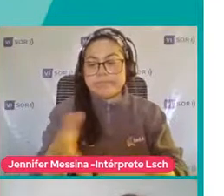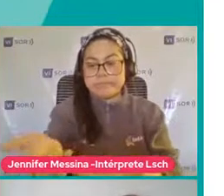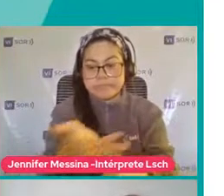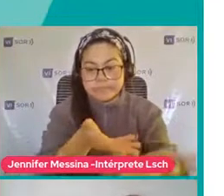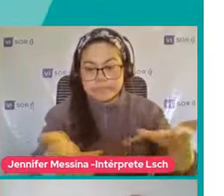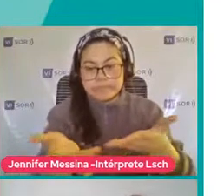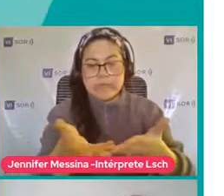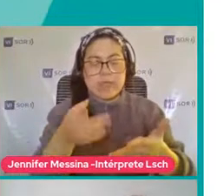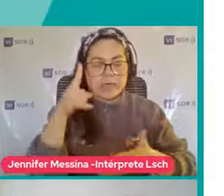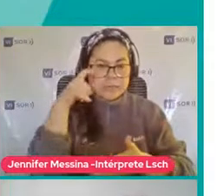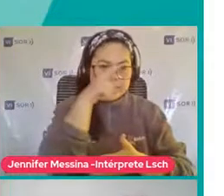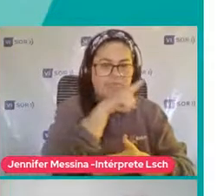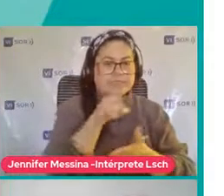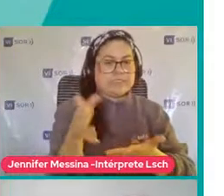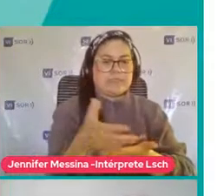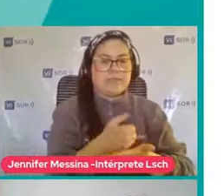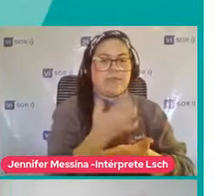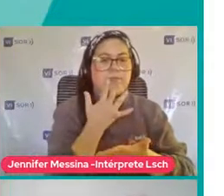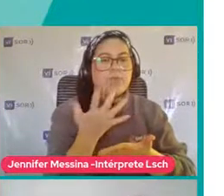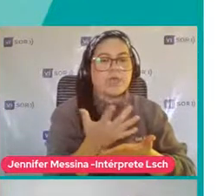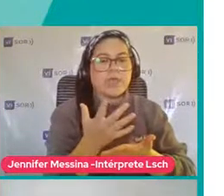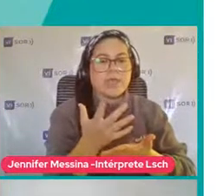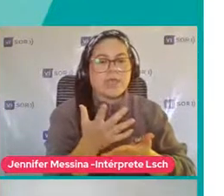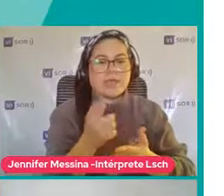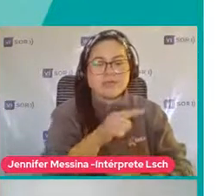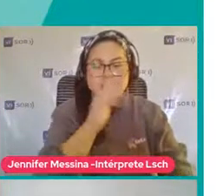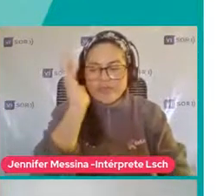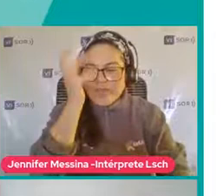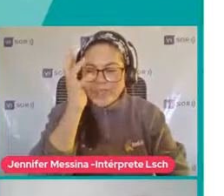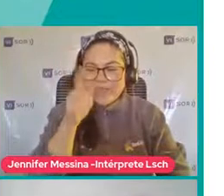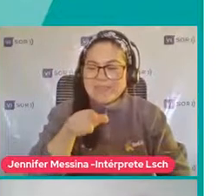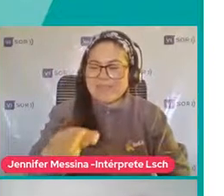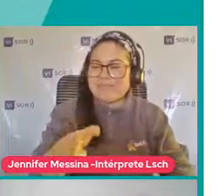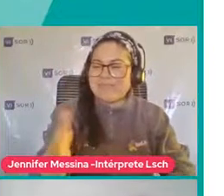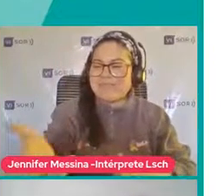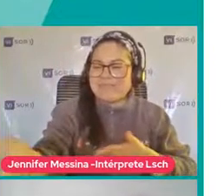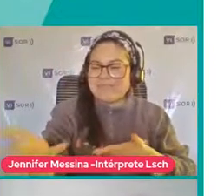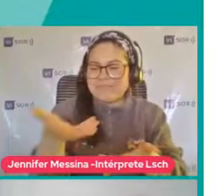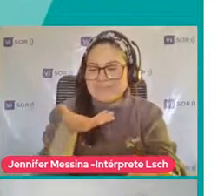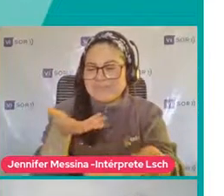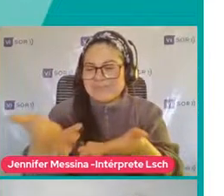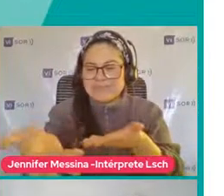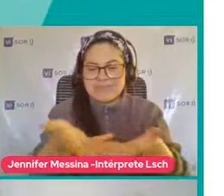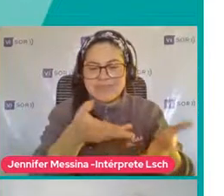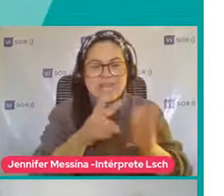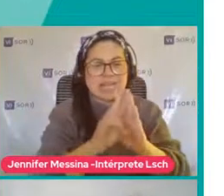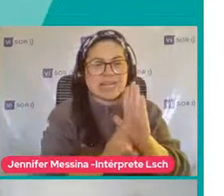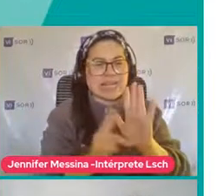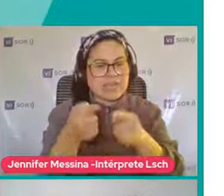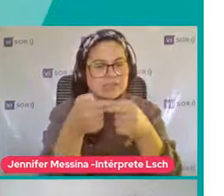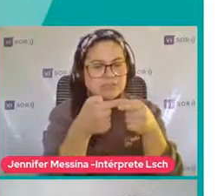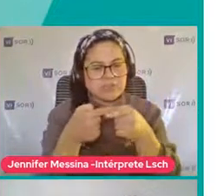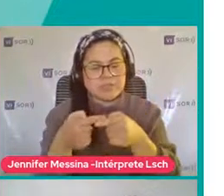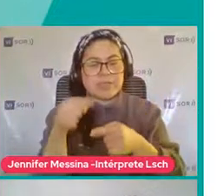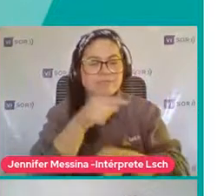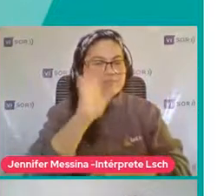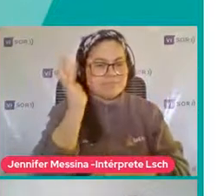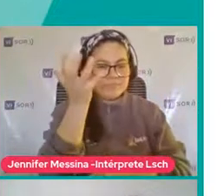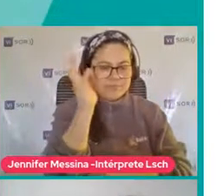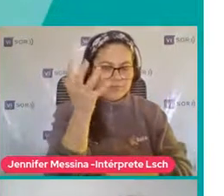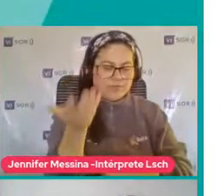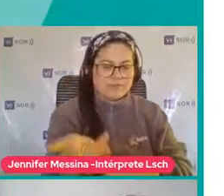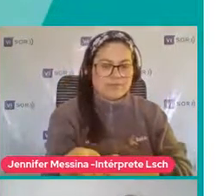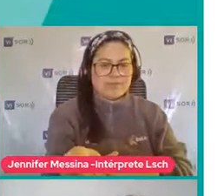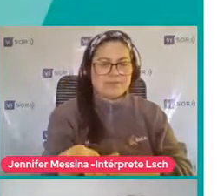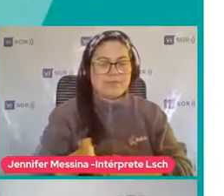logren hacer Entonces ¿Por qué? Porque no comprenden Las interacciones Hay poca comprensión De las reglas sociales Dentro de estos contextos De juego Que